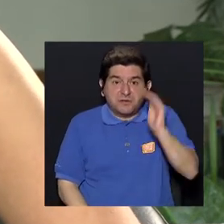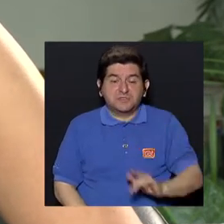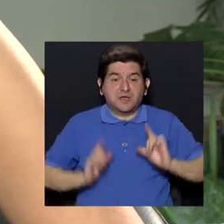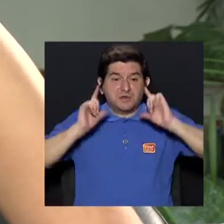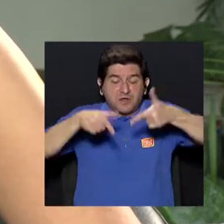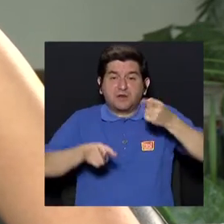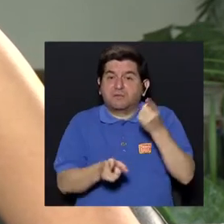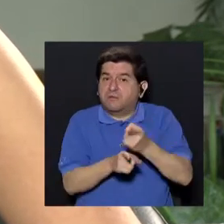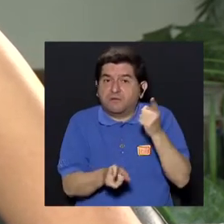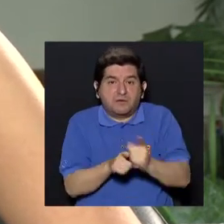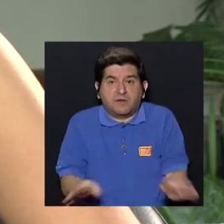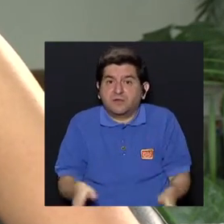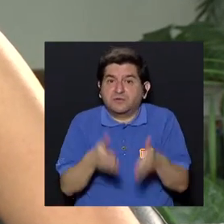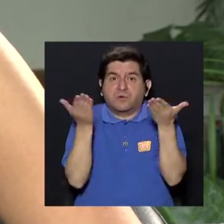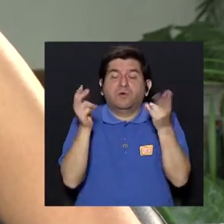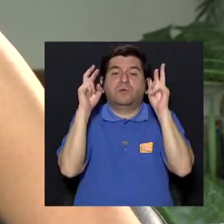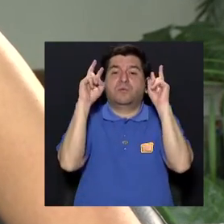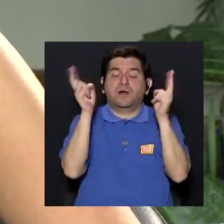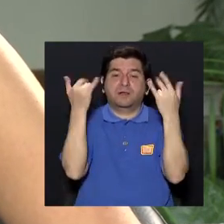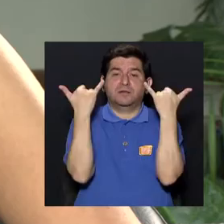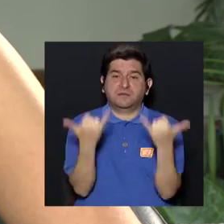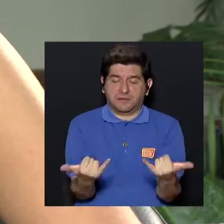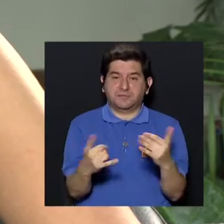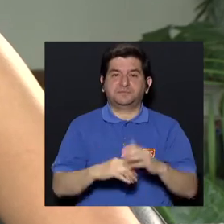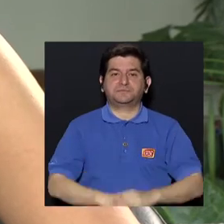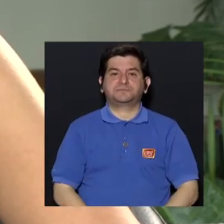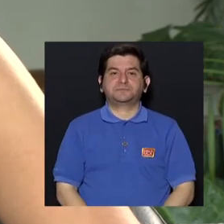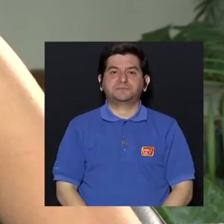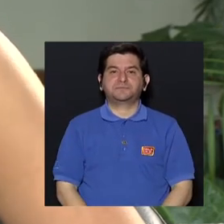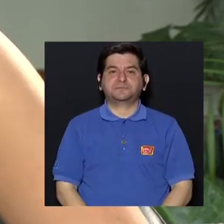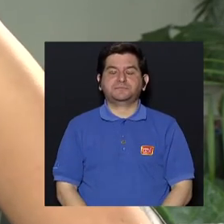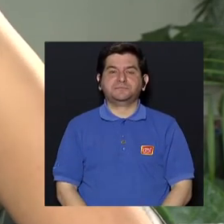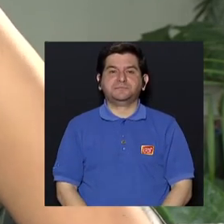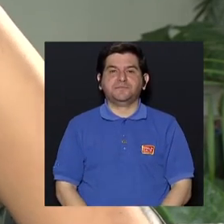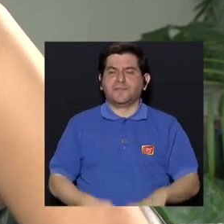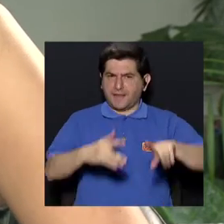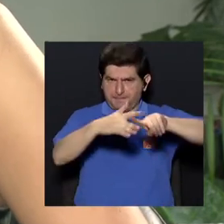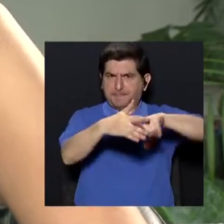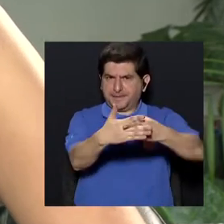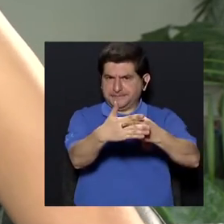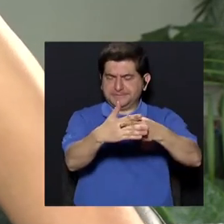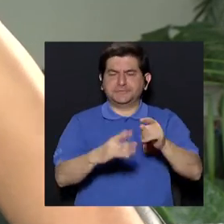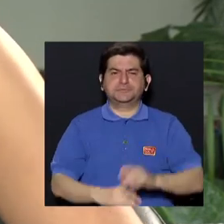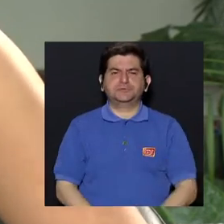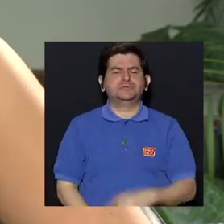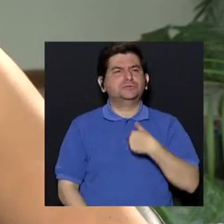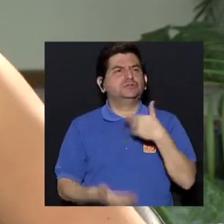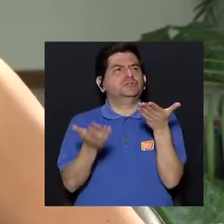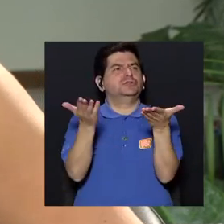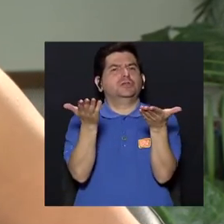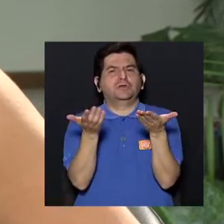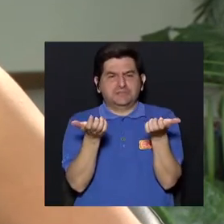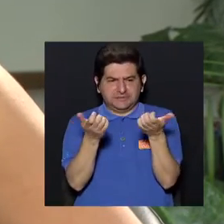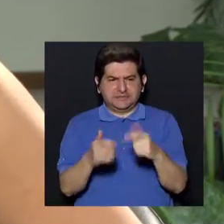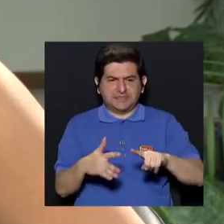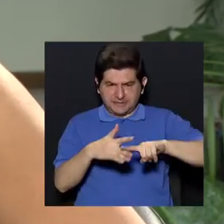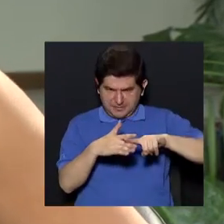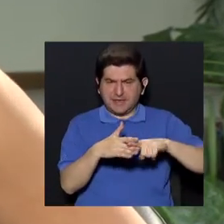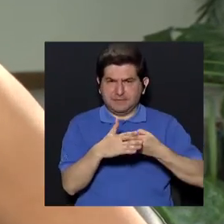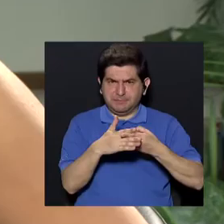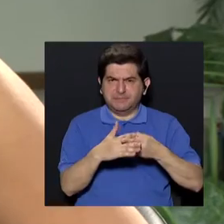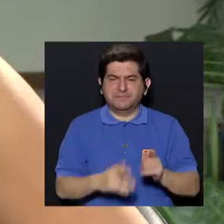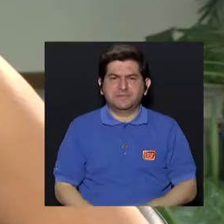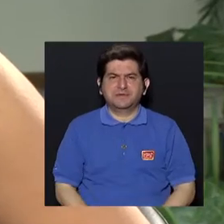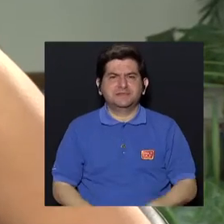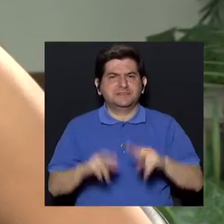cómo desecharlo adecuadamente. Ese es el tema que nos trae hoy. Y bueno, para iniciar, yo quisiera empezar